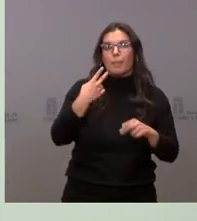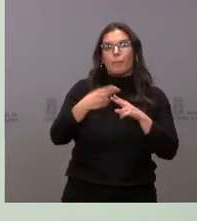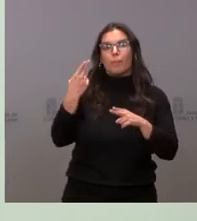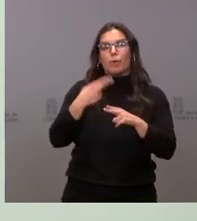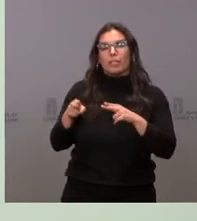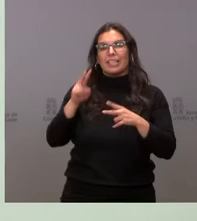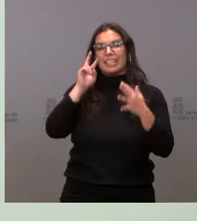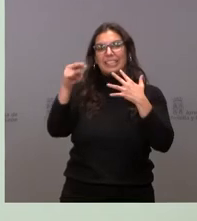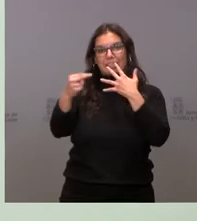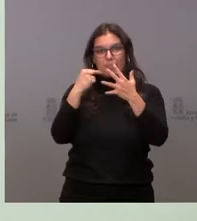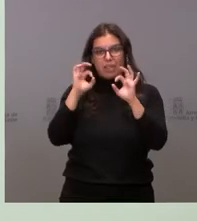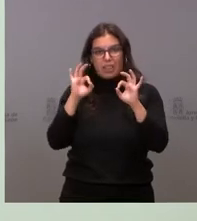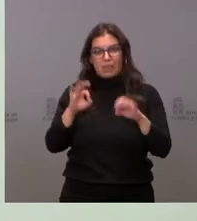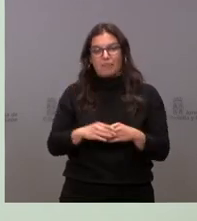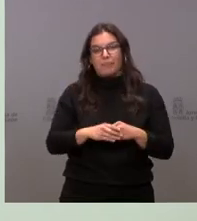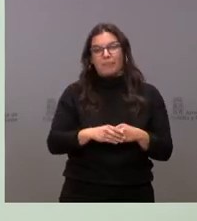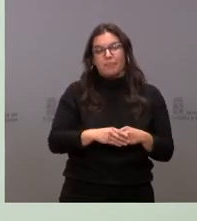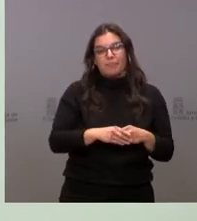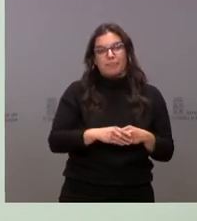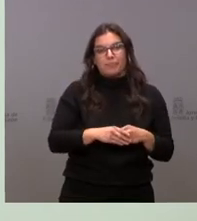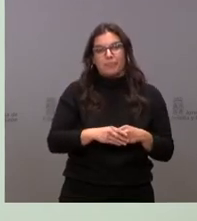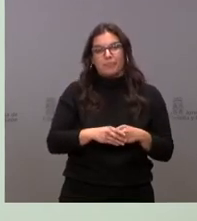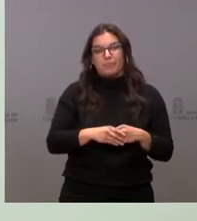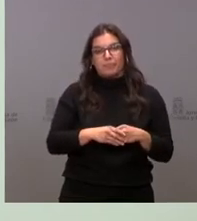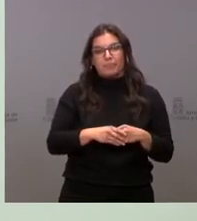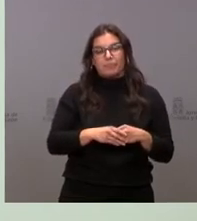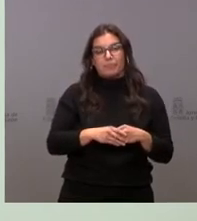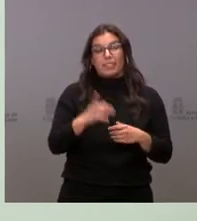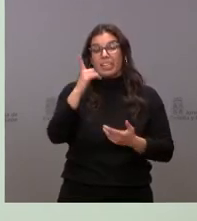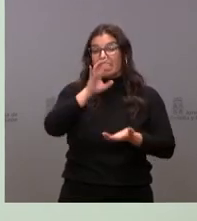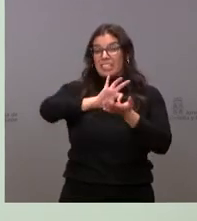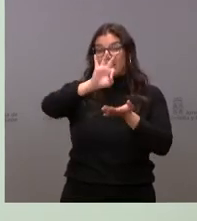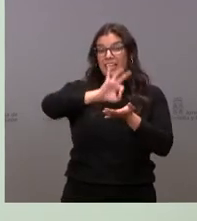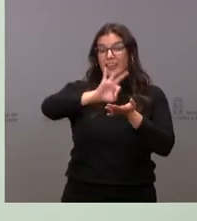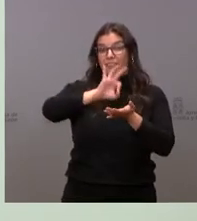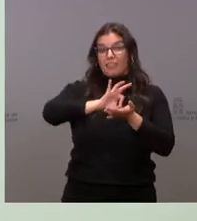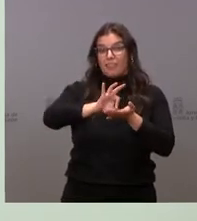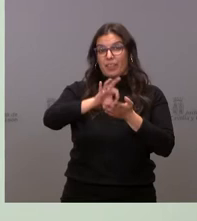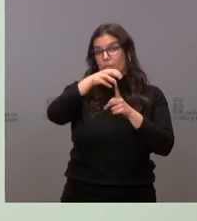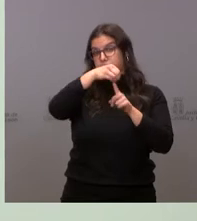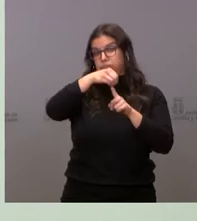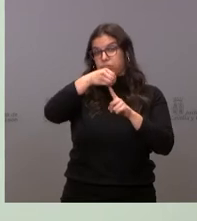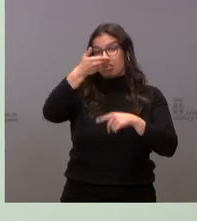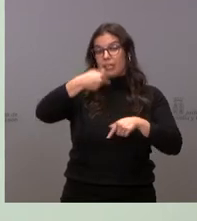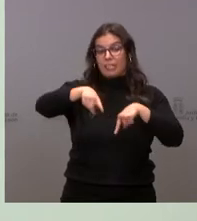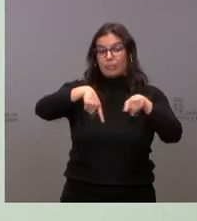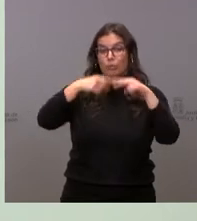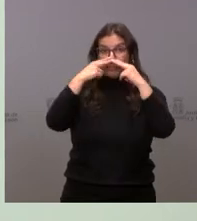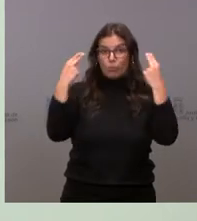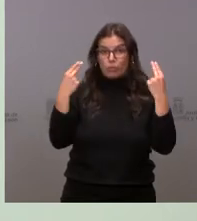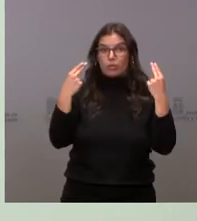transparencia. Crece uno de los servicios por antonomasia, como es el transporte público,